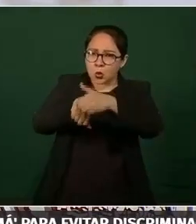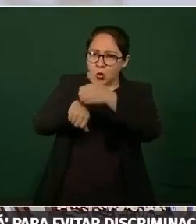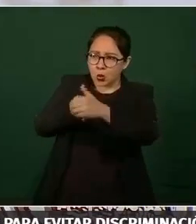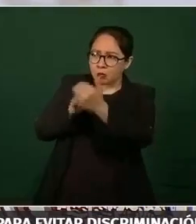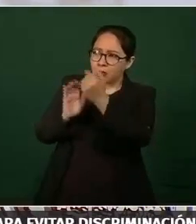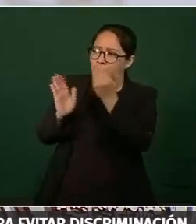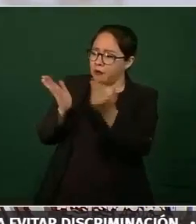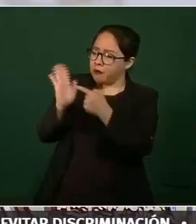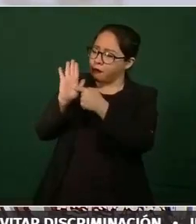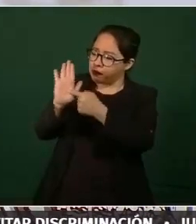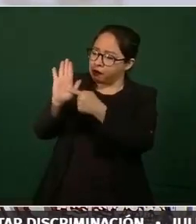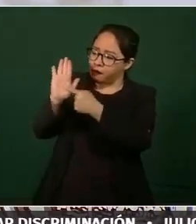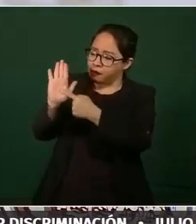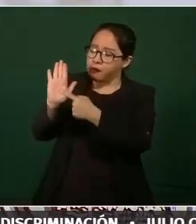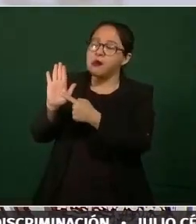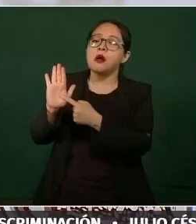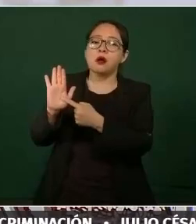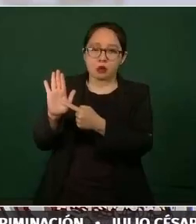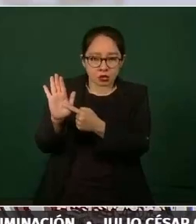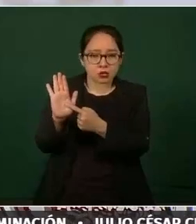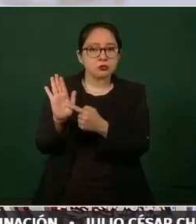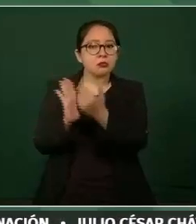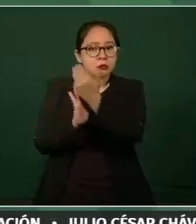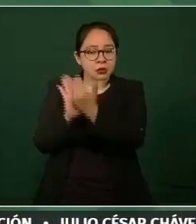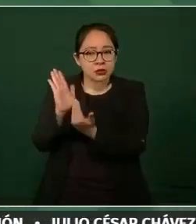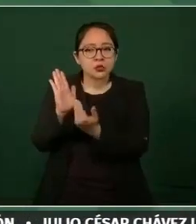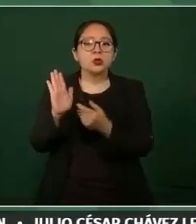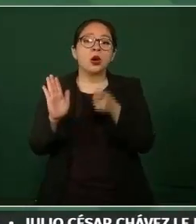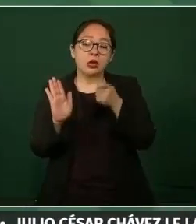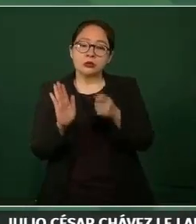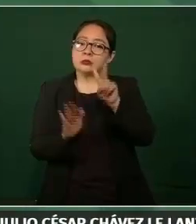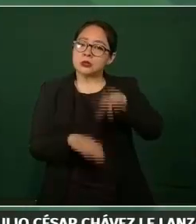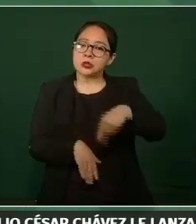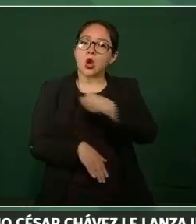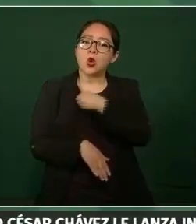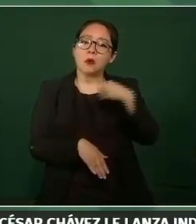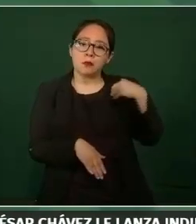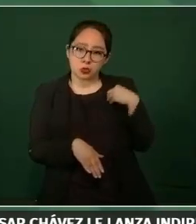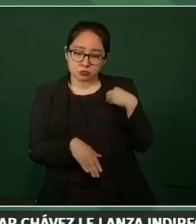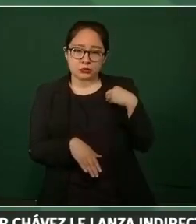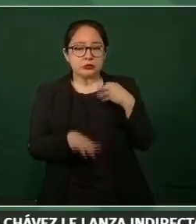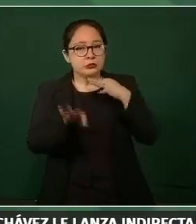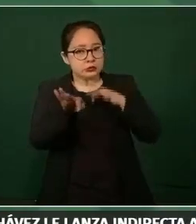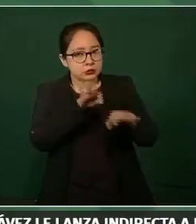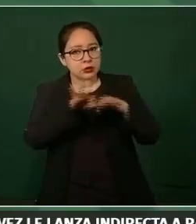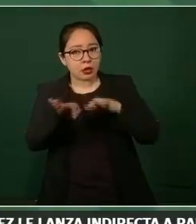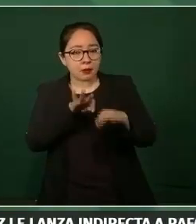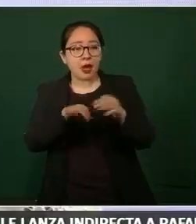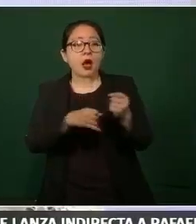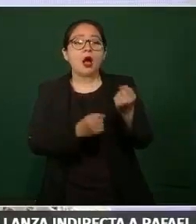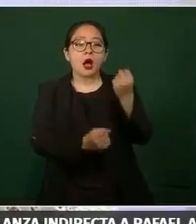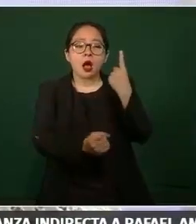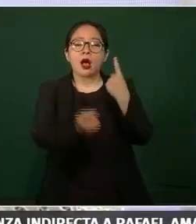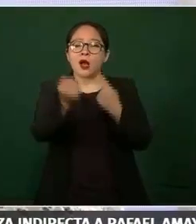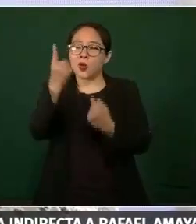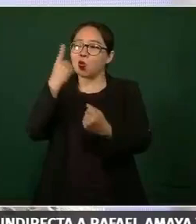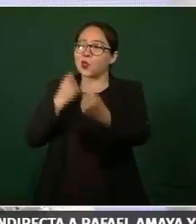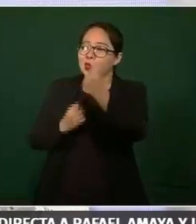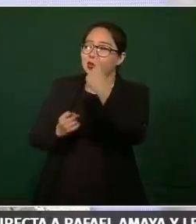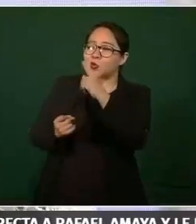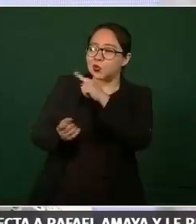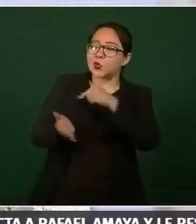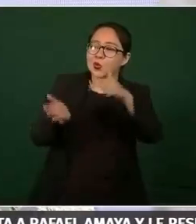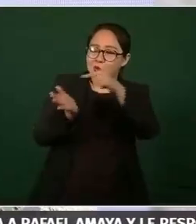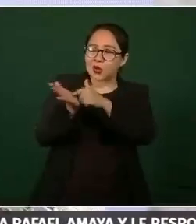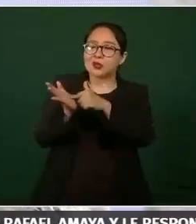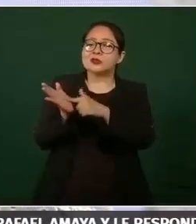Esto nos convoca a trabajar con mayor compromiso en los municipios que aún concentran algún